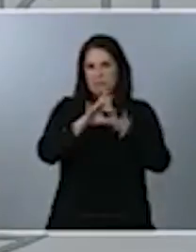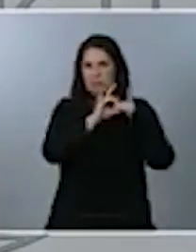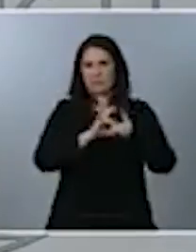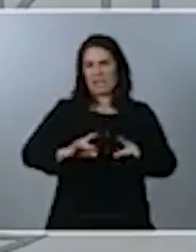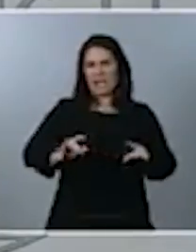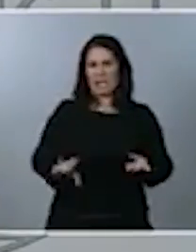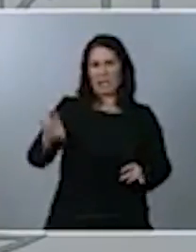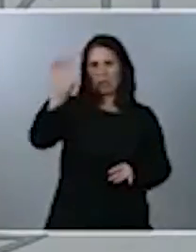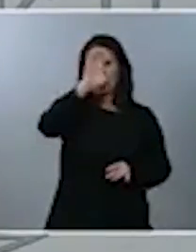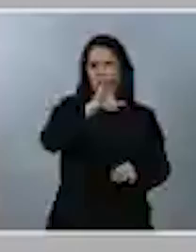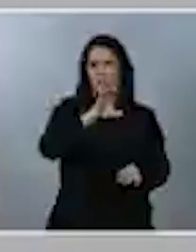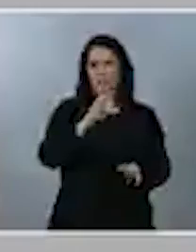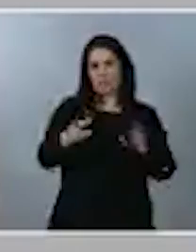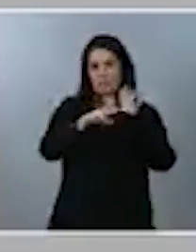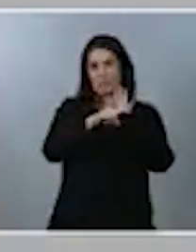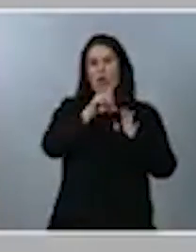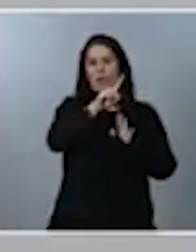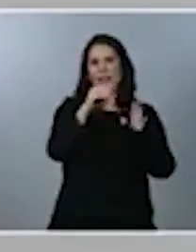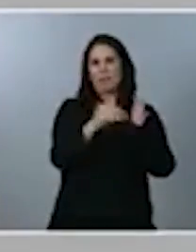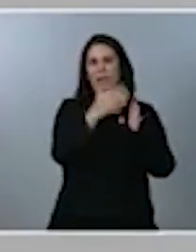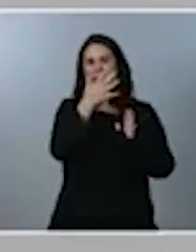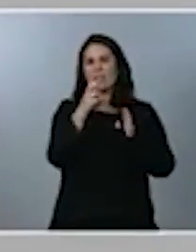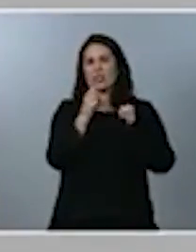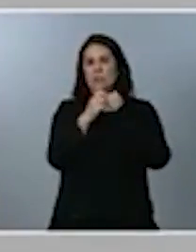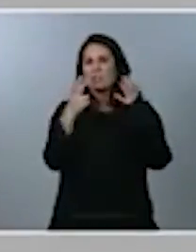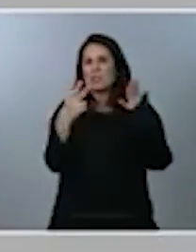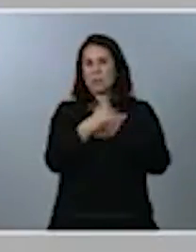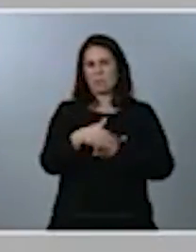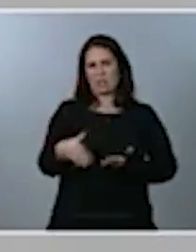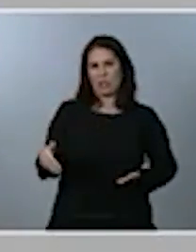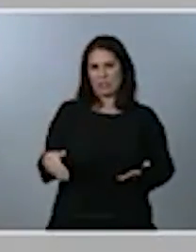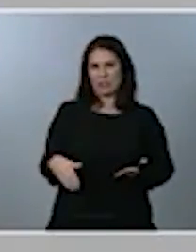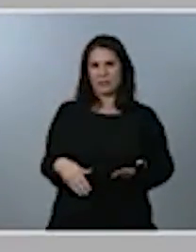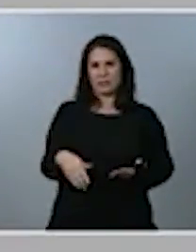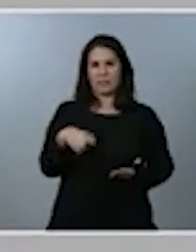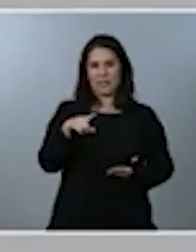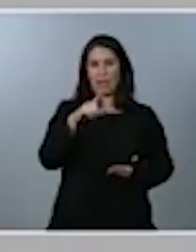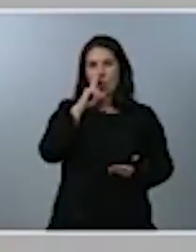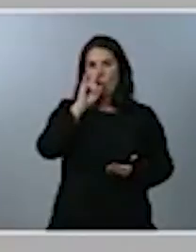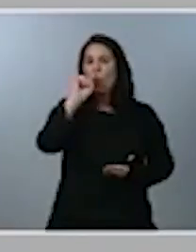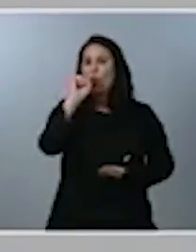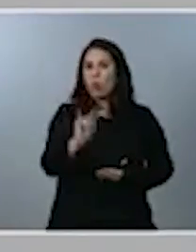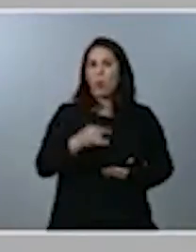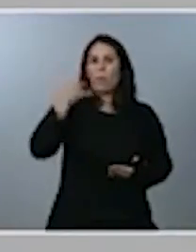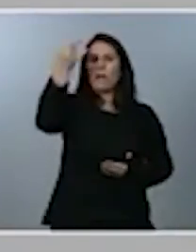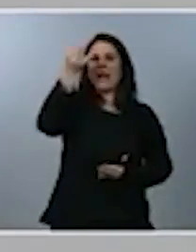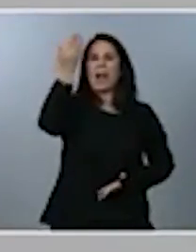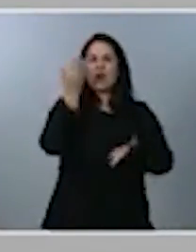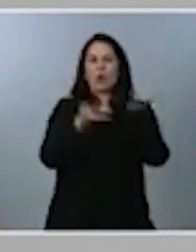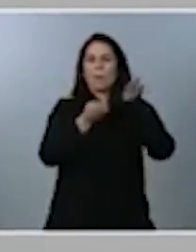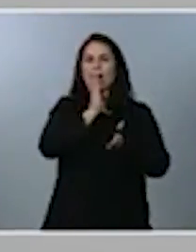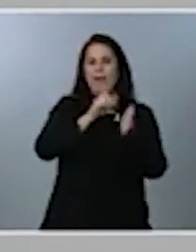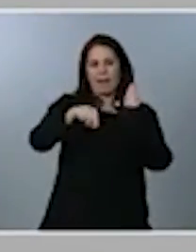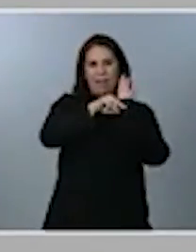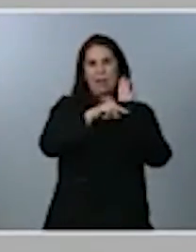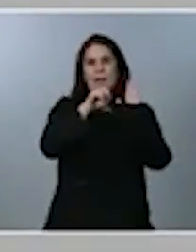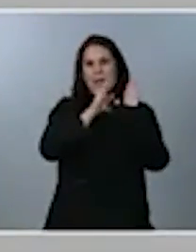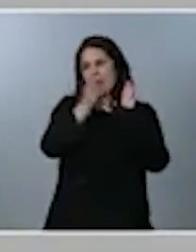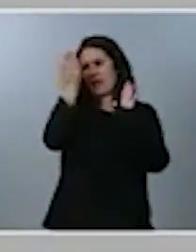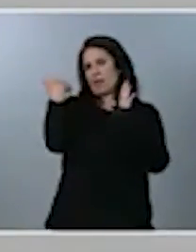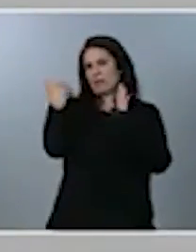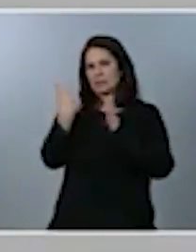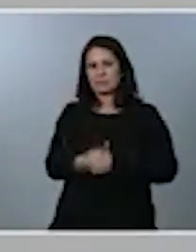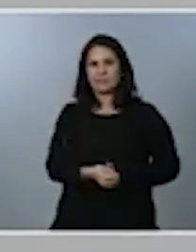.527 millones, una cifra que duplica la que teníamos contemplada en el ejercicio anterior.